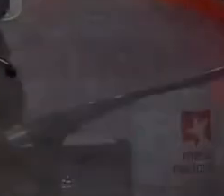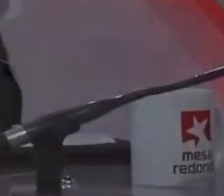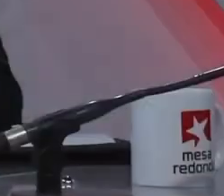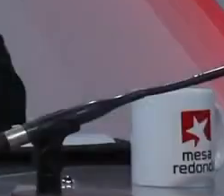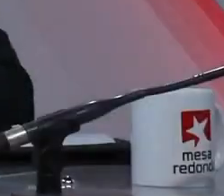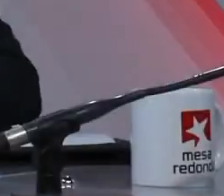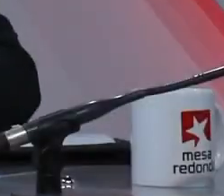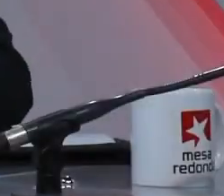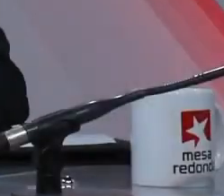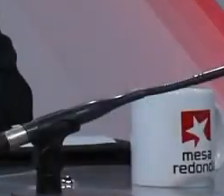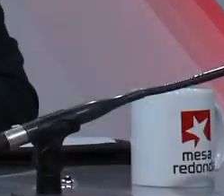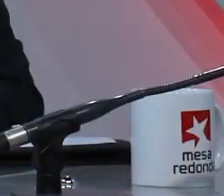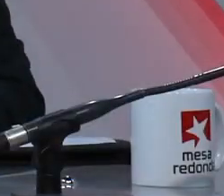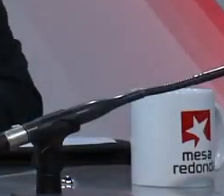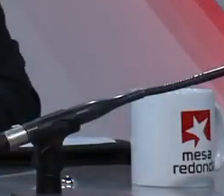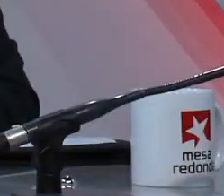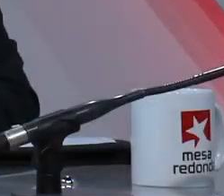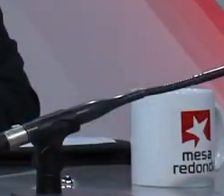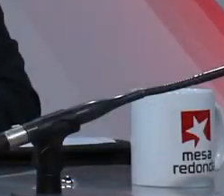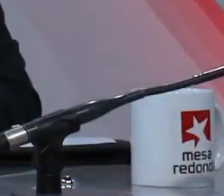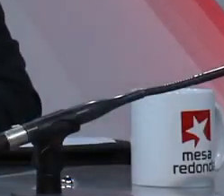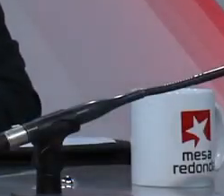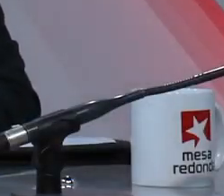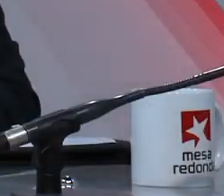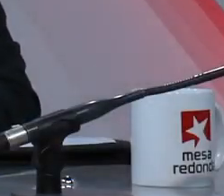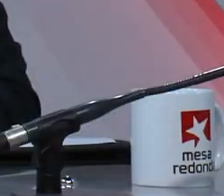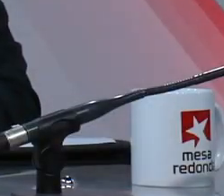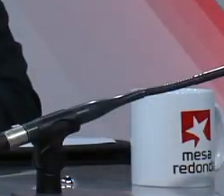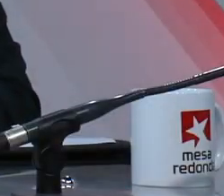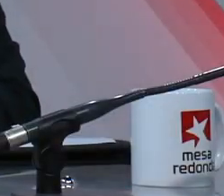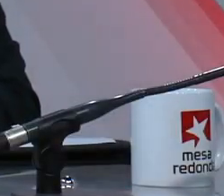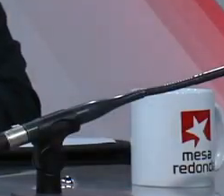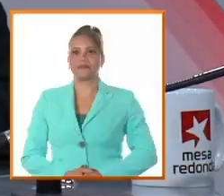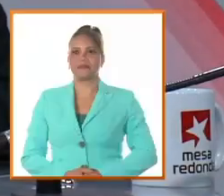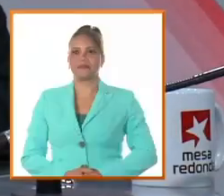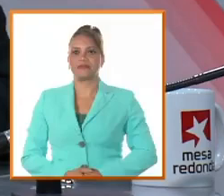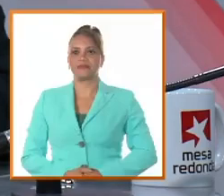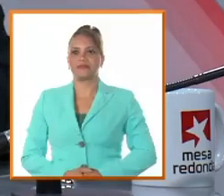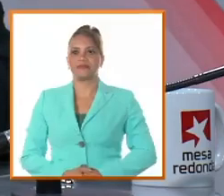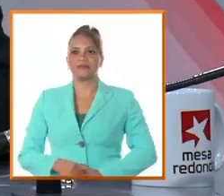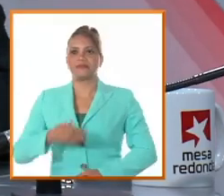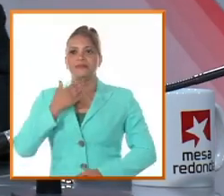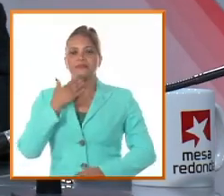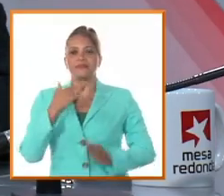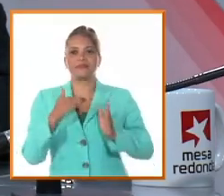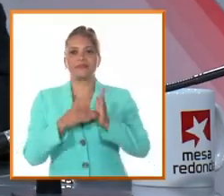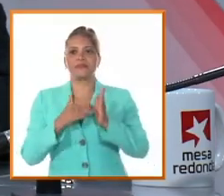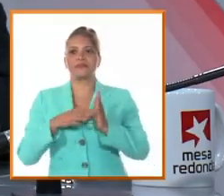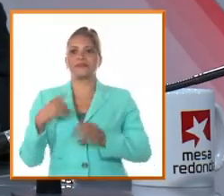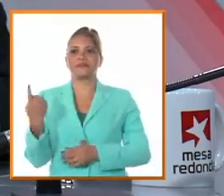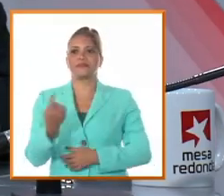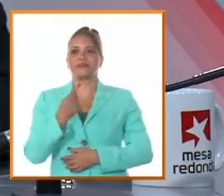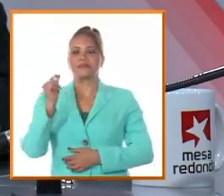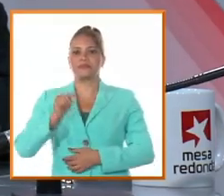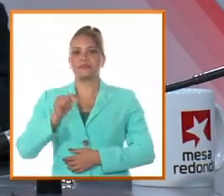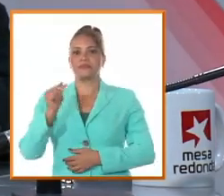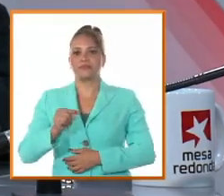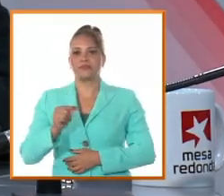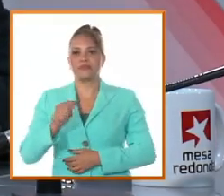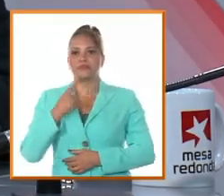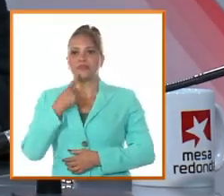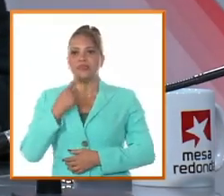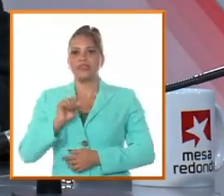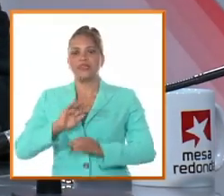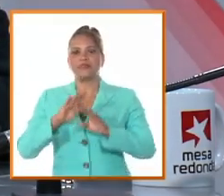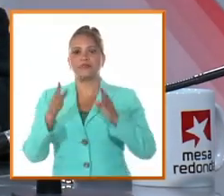¡Suscríbete Muy buenas tardes, estimados televidentes y radio oyentes. Sobre el campo feraz, a cielo abierto,